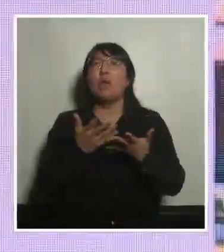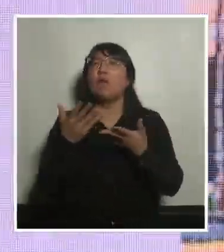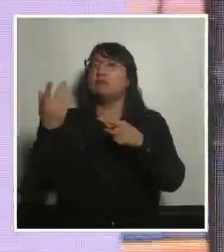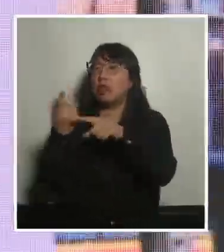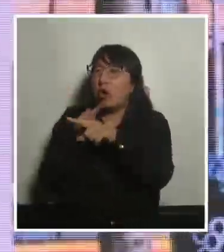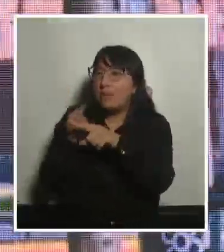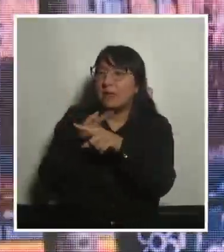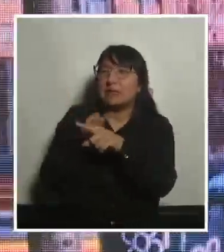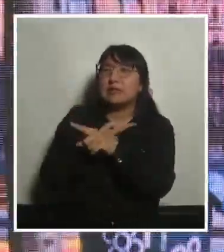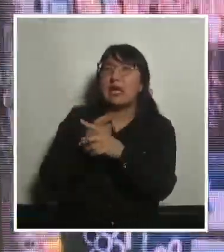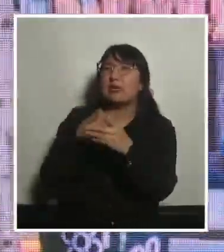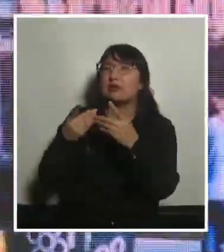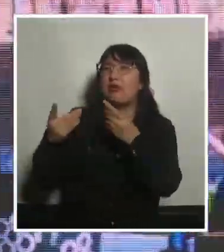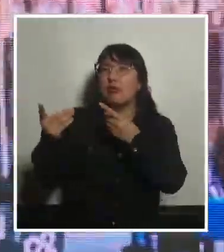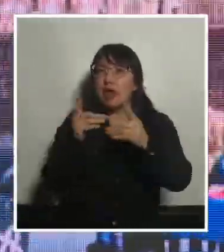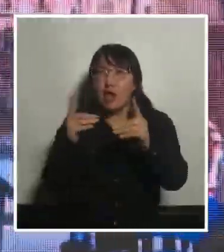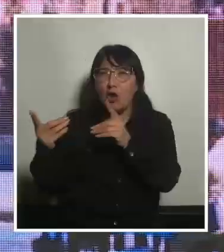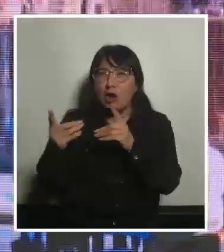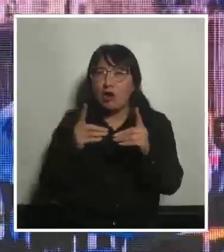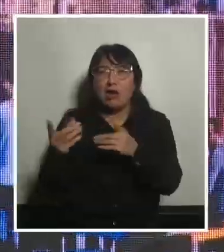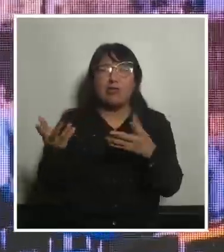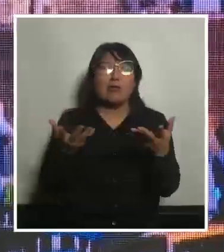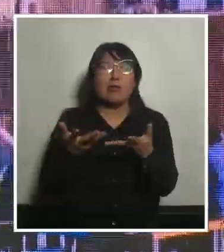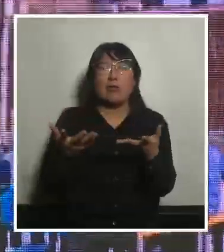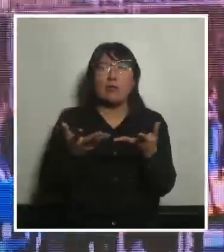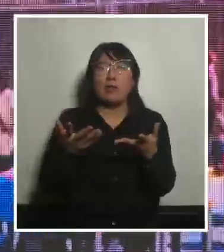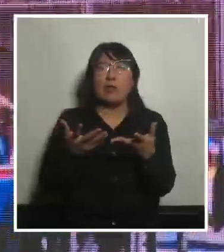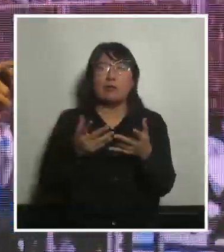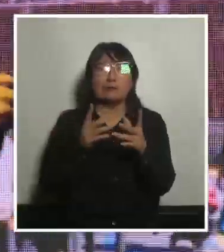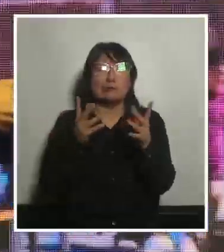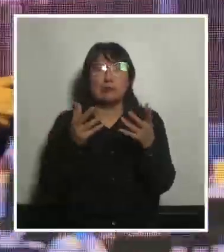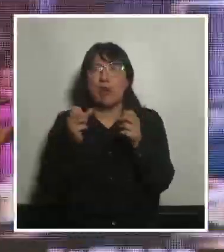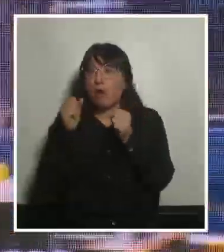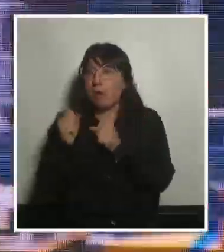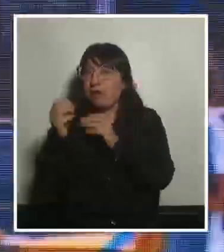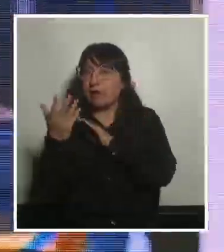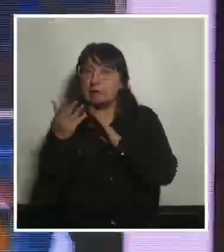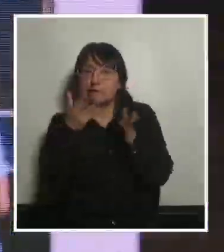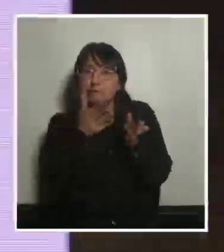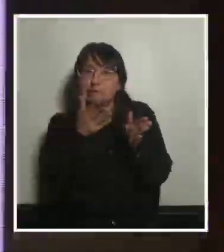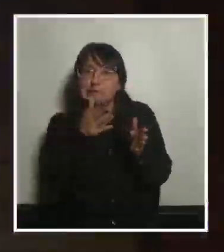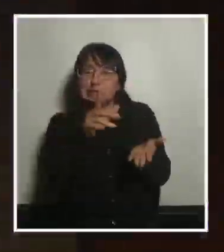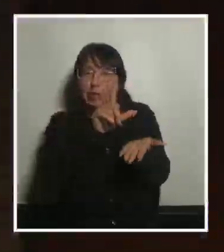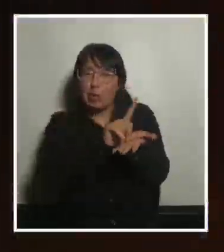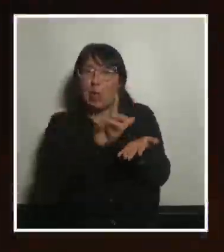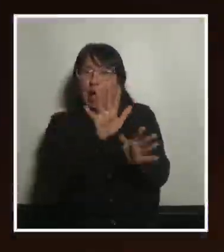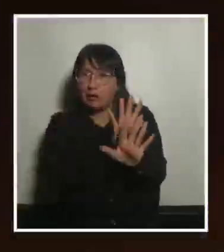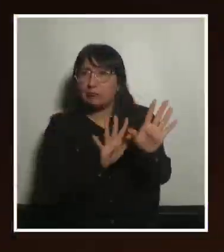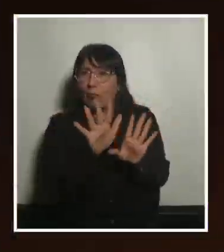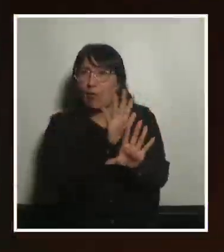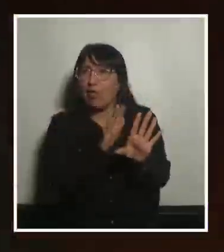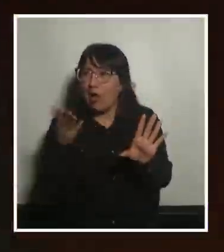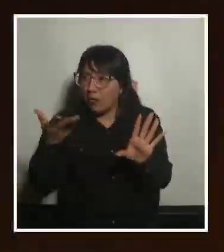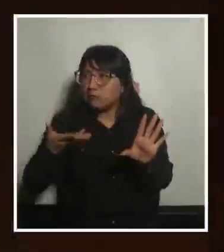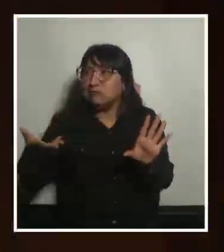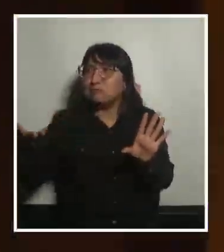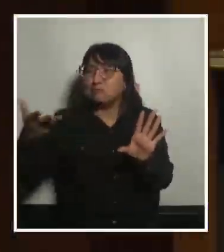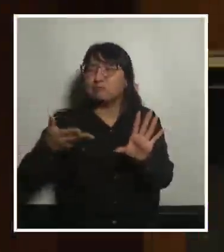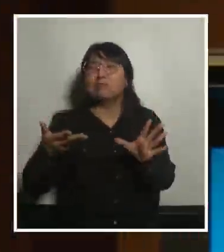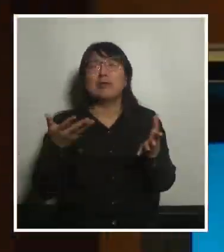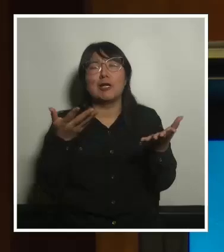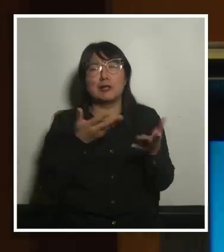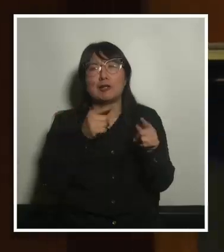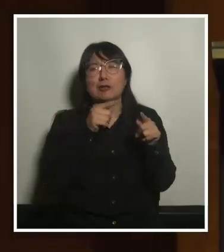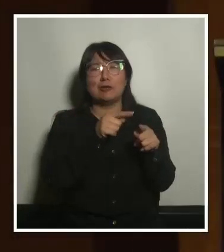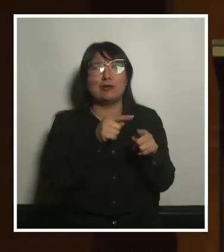visual teniendo como cierto control de la comunidad control o cuidado de la comunidad a través